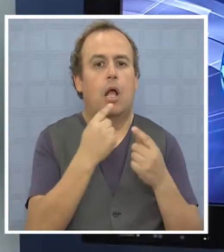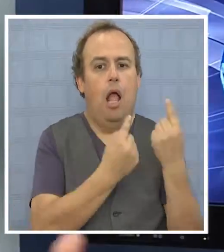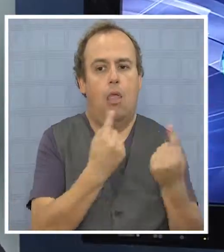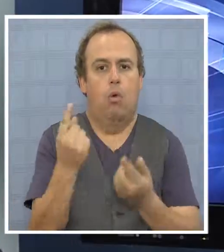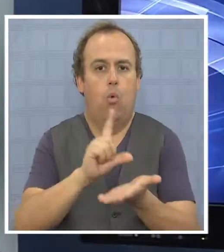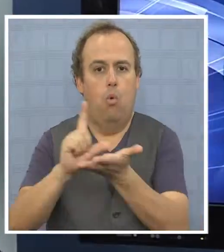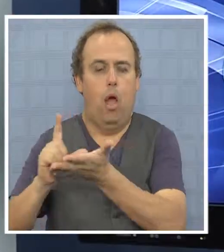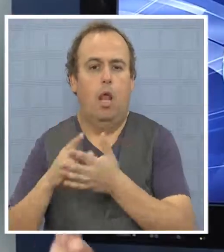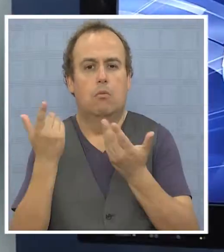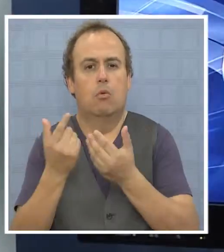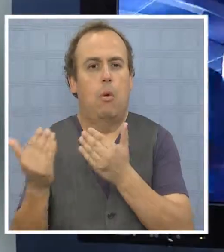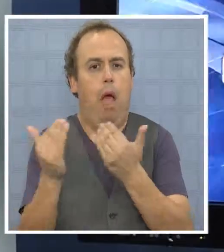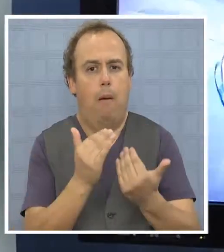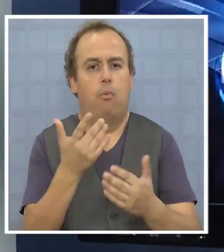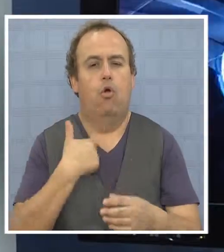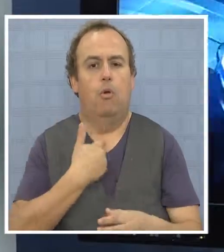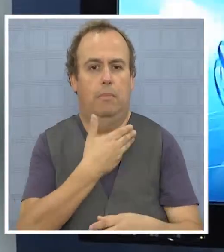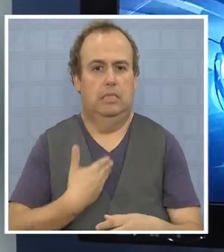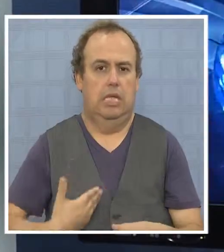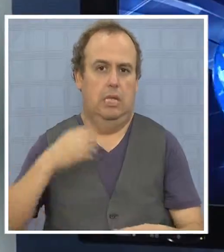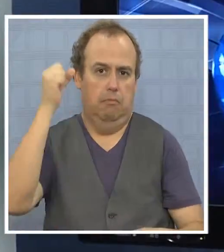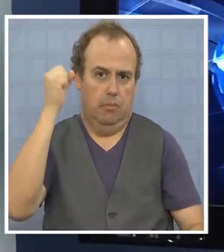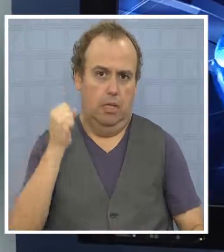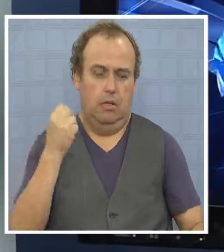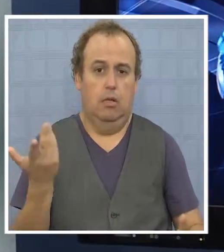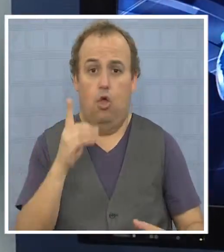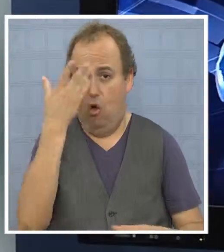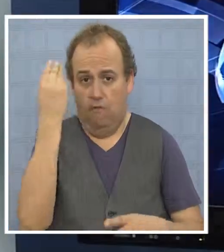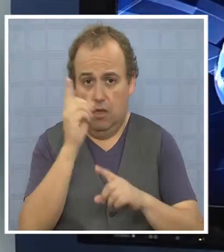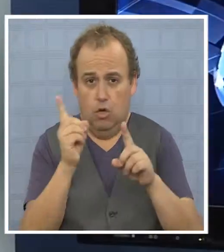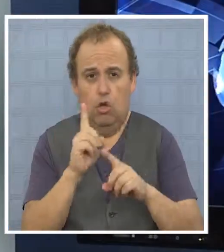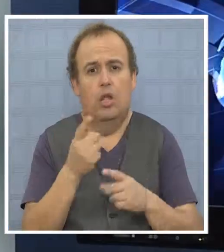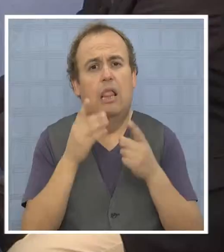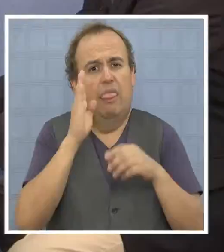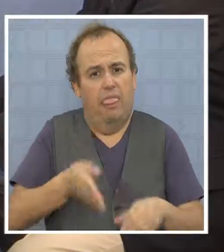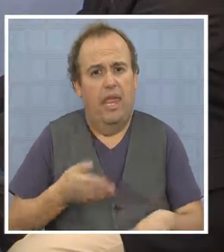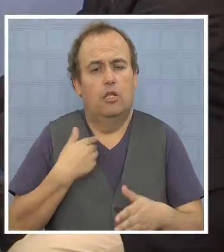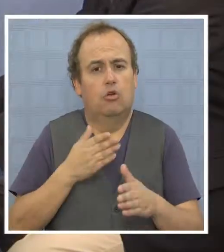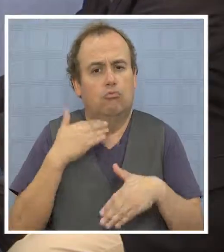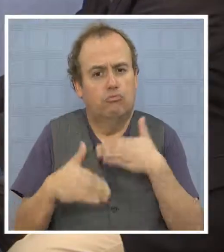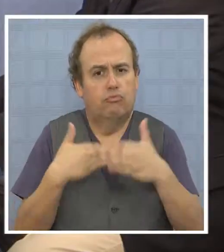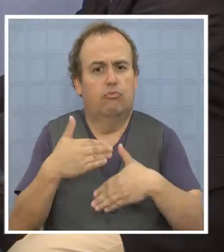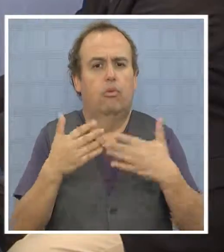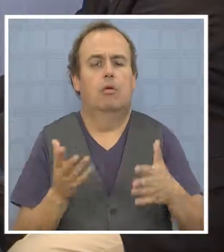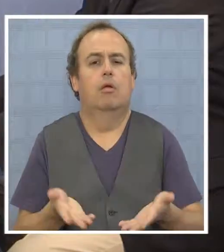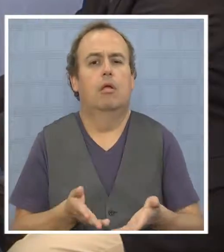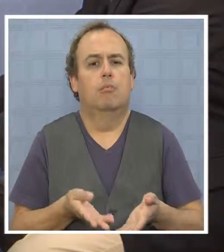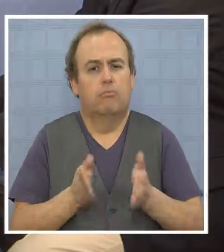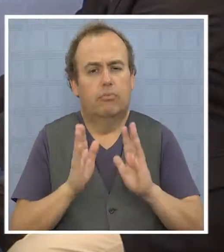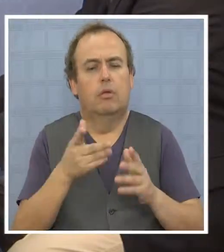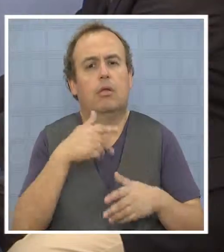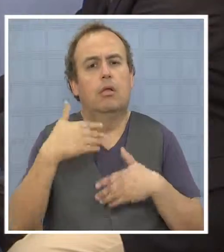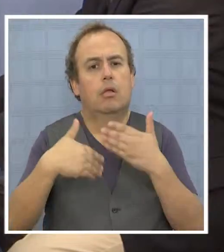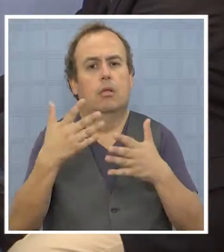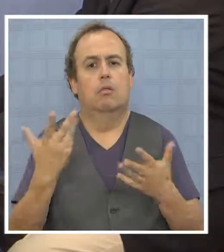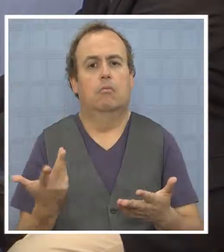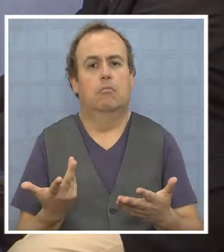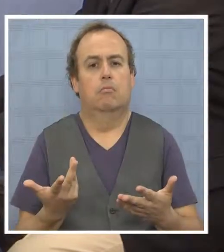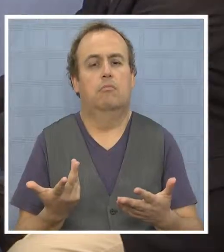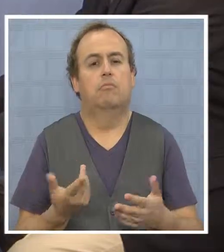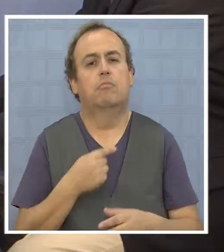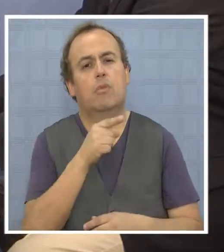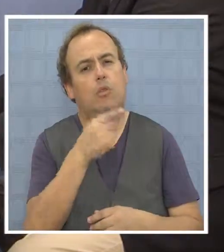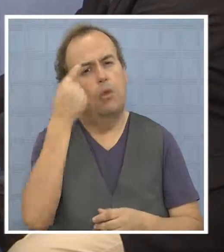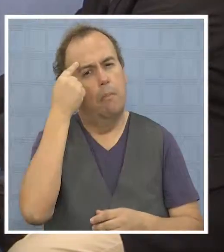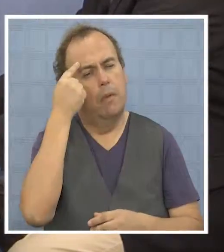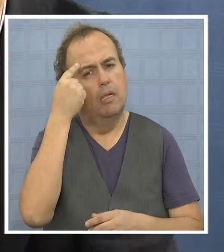omitirnos nosotros en ocho lugares para que ellos apoyaran a Piñera, que no se nos olvide. Por lo tanto, tenemos el derecho a avanzar en nuestra propuesta y no vamos a atransar si nos parece que la